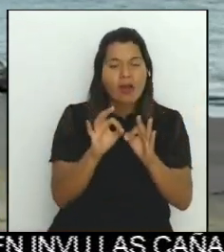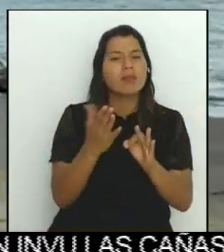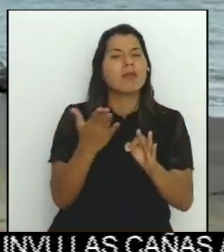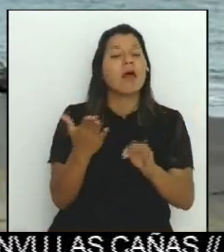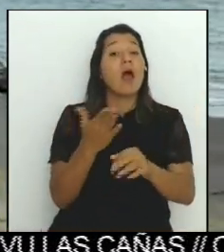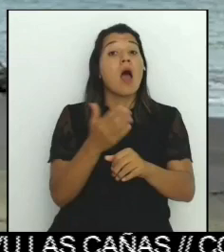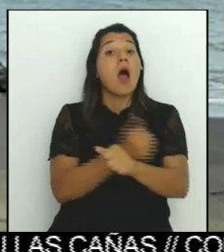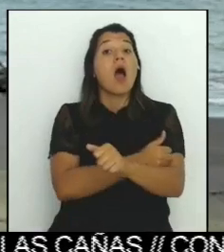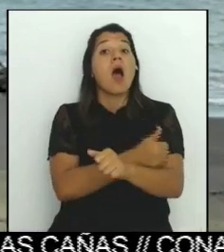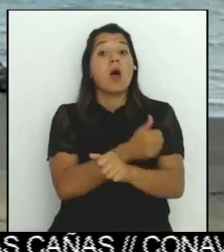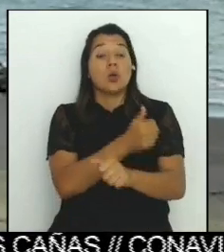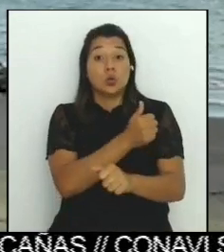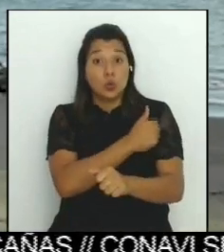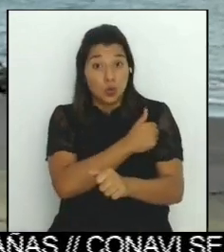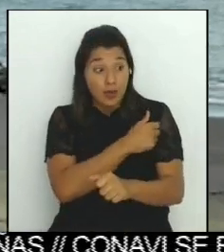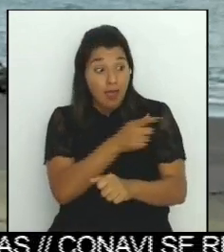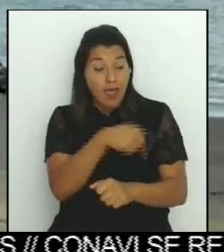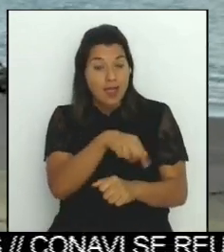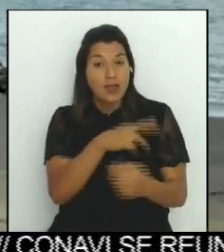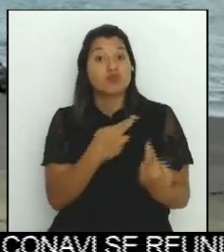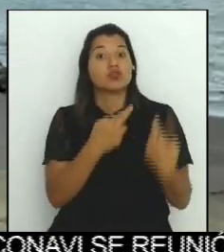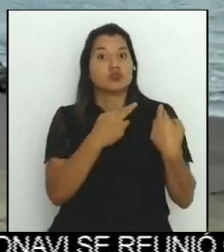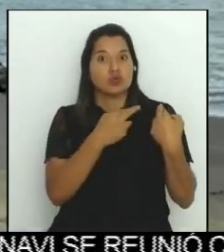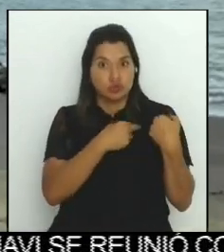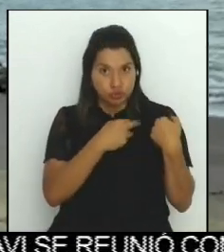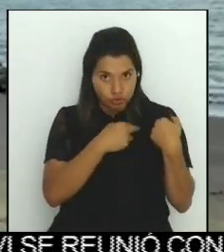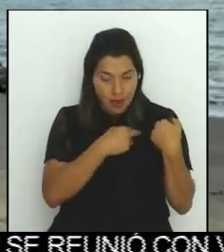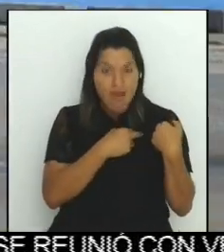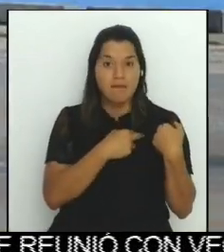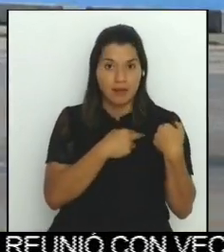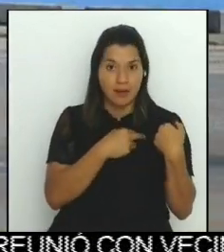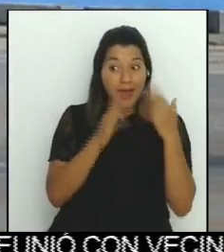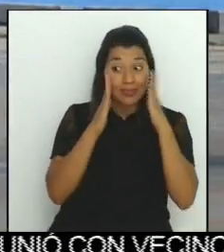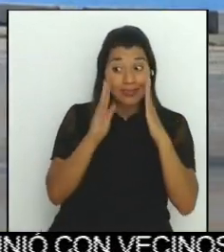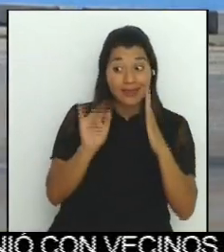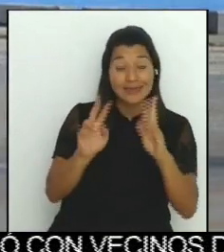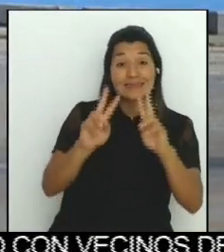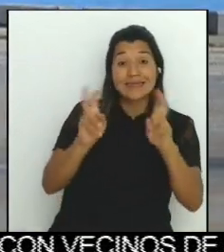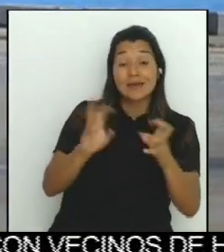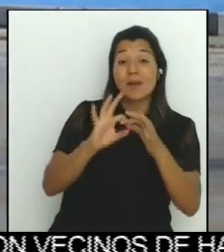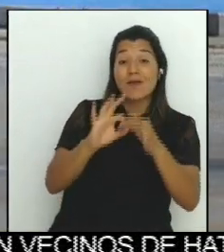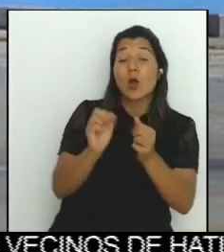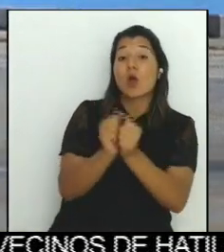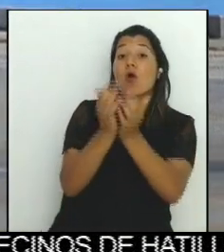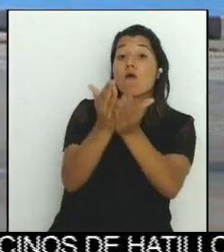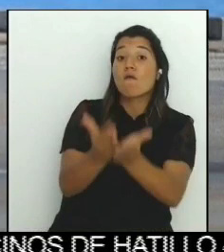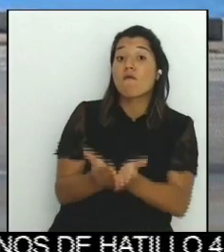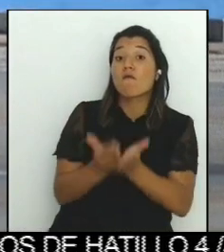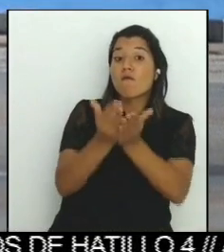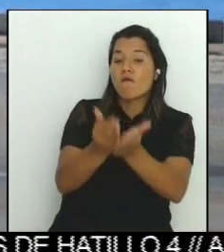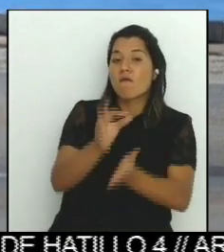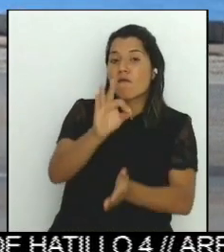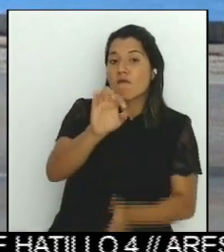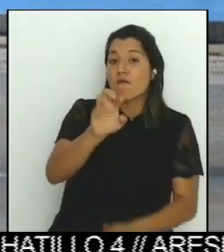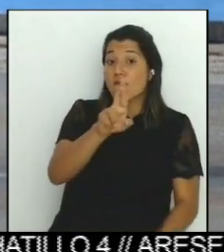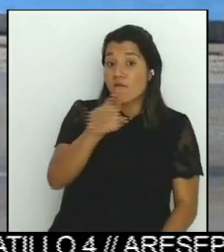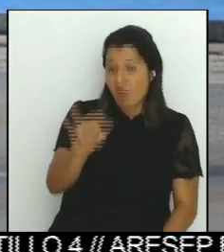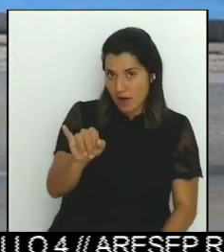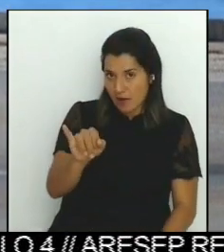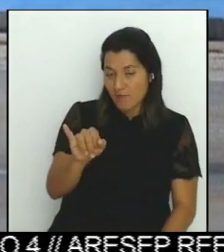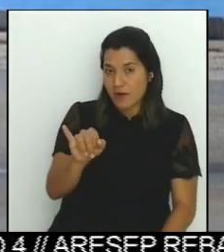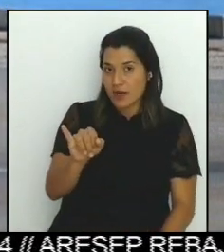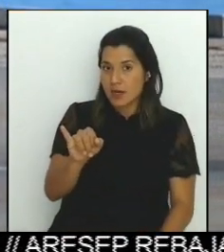manejando este asunto del ferry para cuando ya vengan turistas esté acondicionada